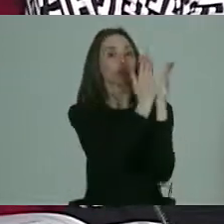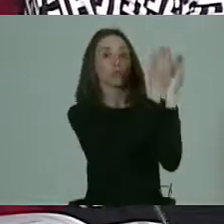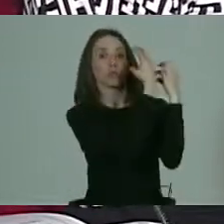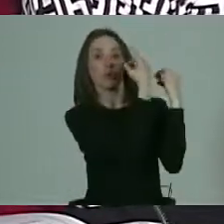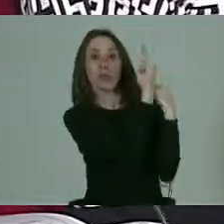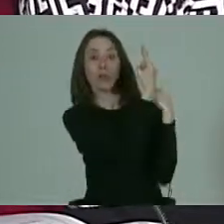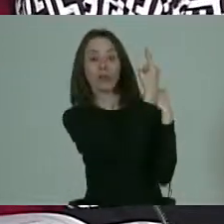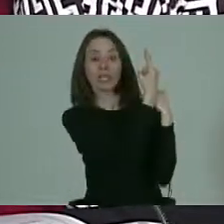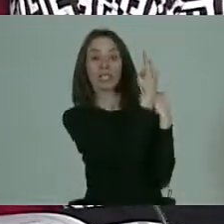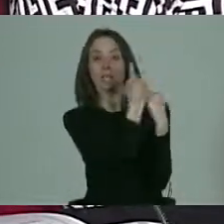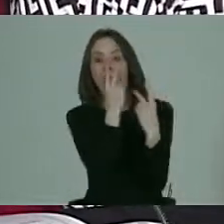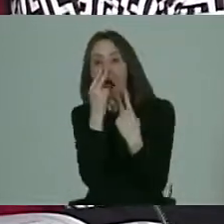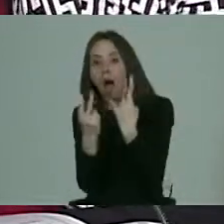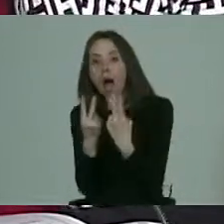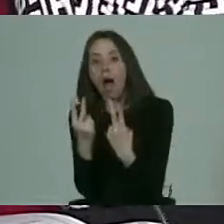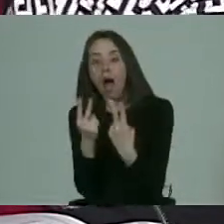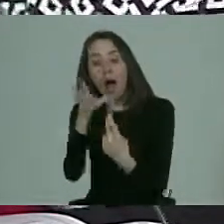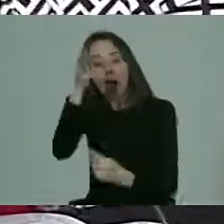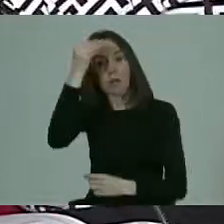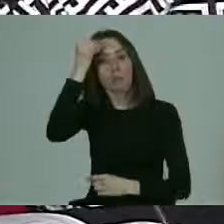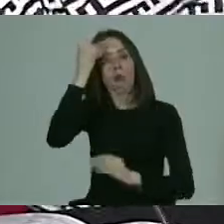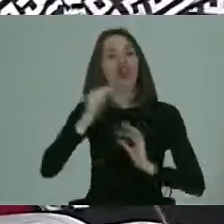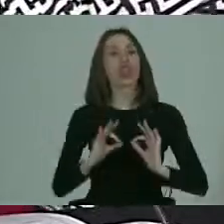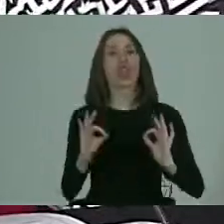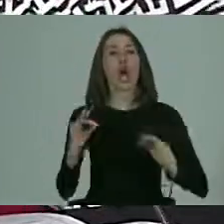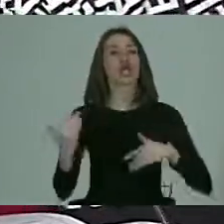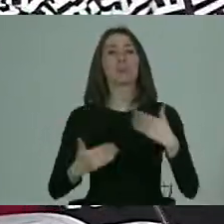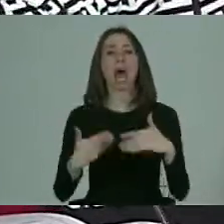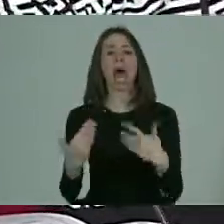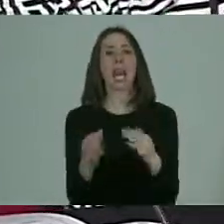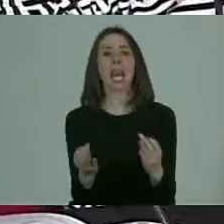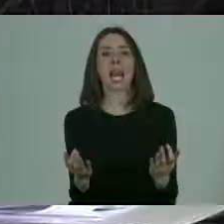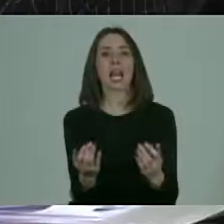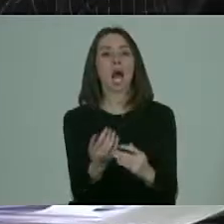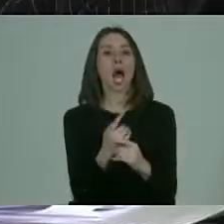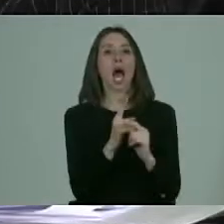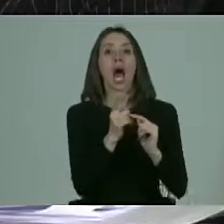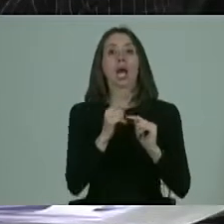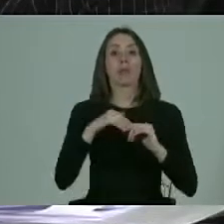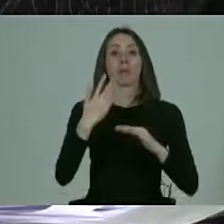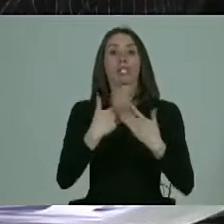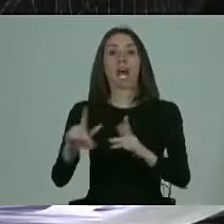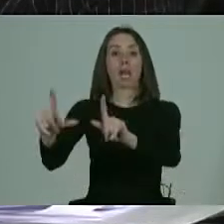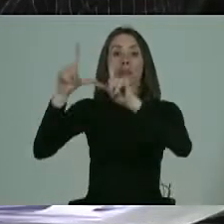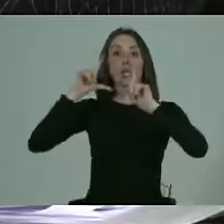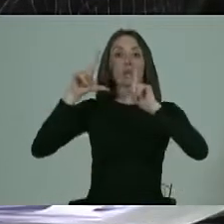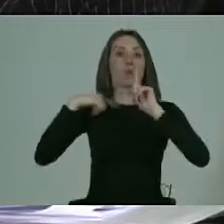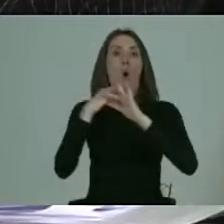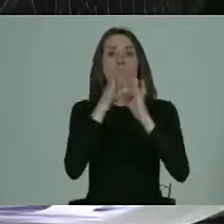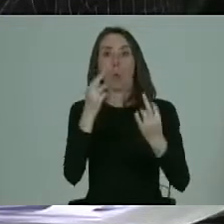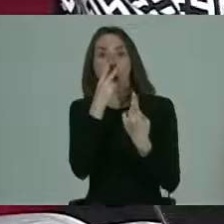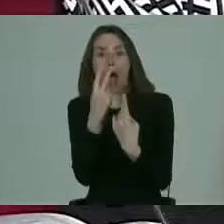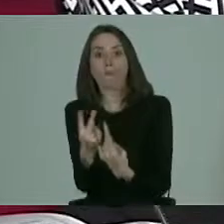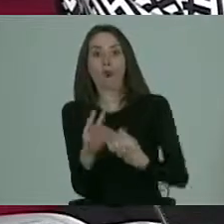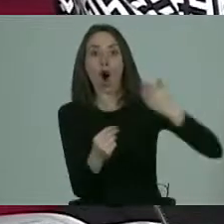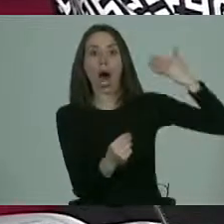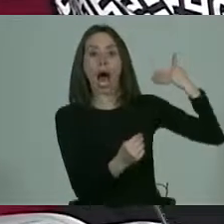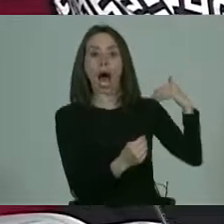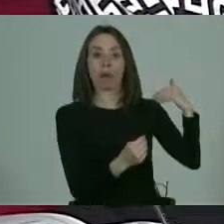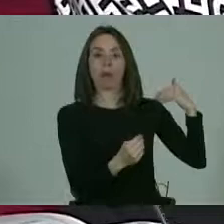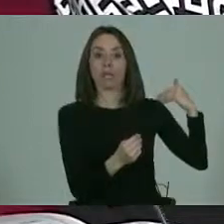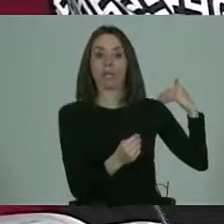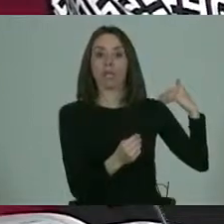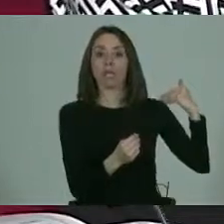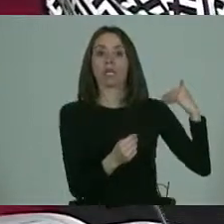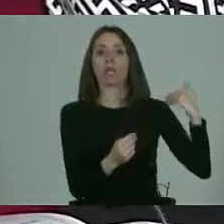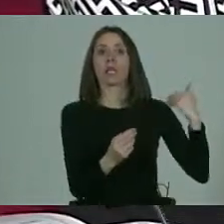esto pase a ser algo de la normalidad y no algo como nunca lo vi y ahora a mejor voy a trabajar, no sé, a alguna